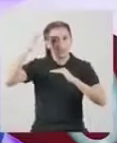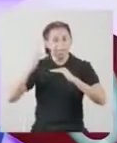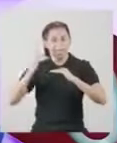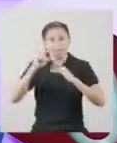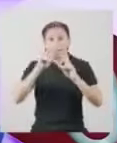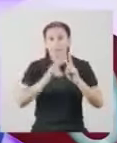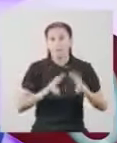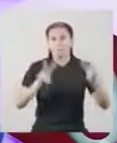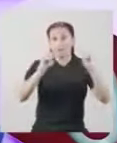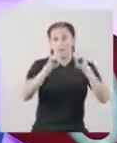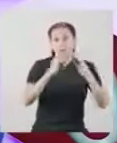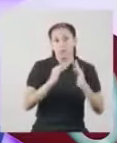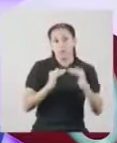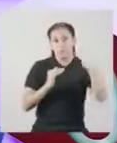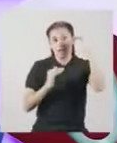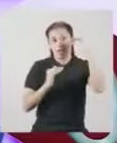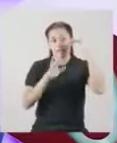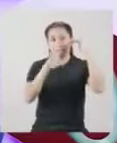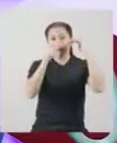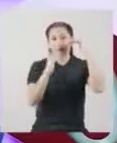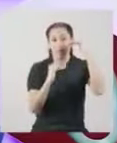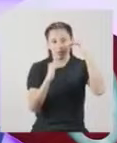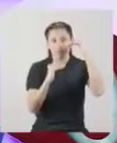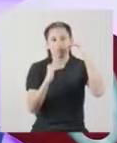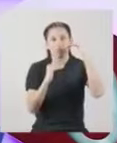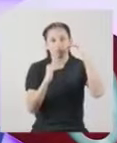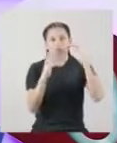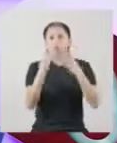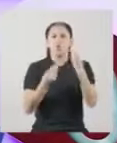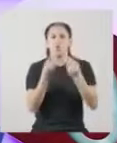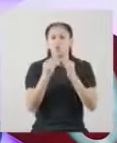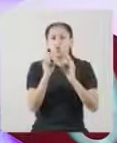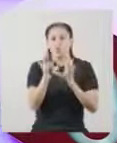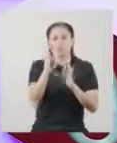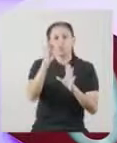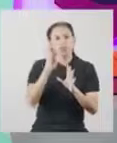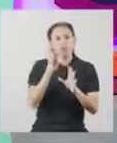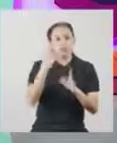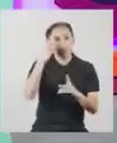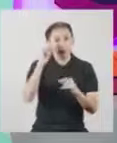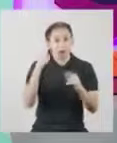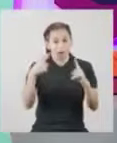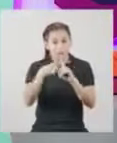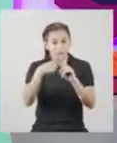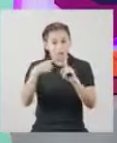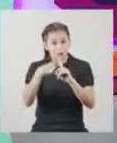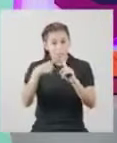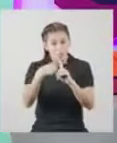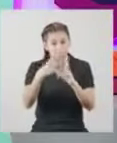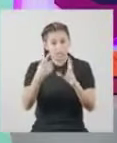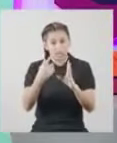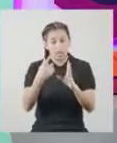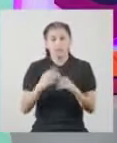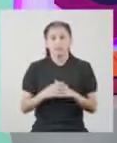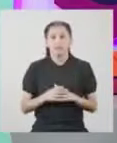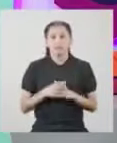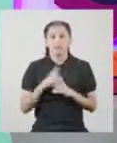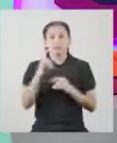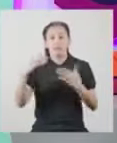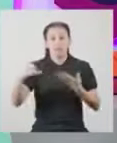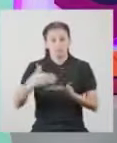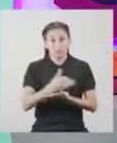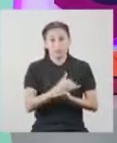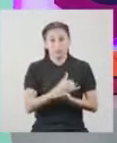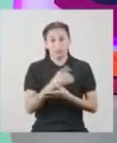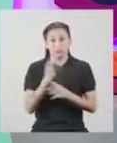La medida entre el valor más alto y el más bajo Entiendo ¿Y cómo lo sacamos? Para calcular el rango de las tallas de las